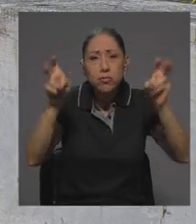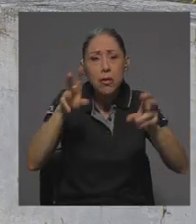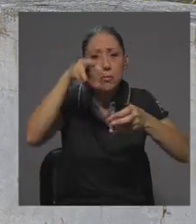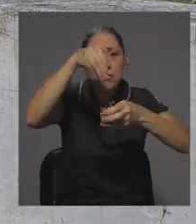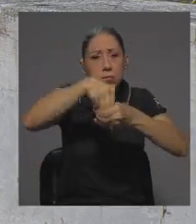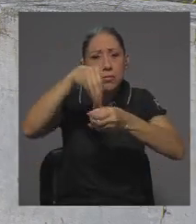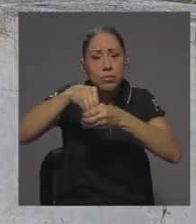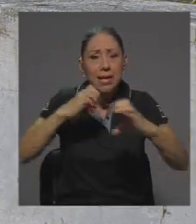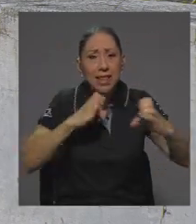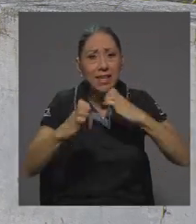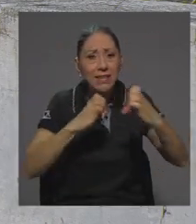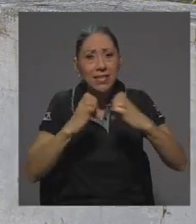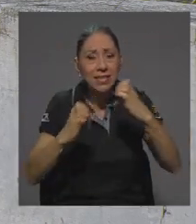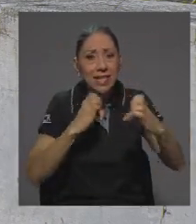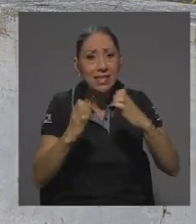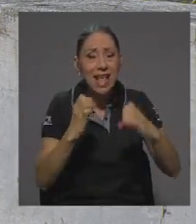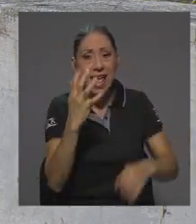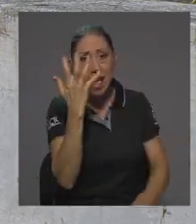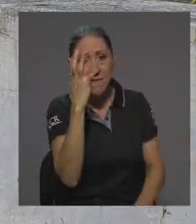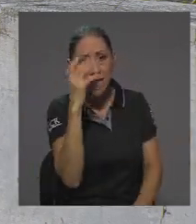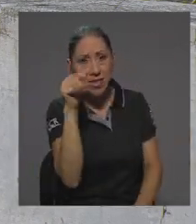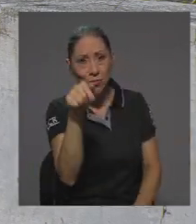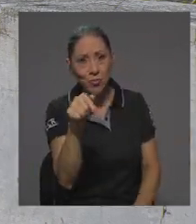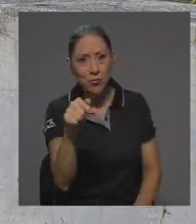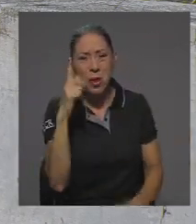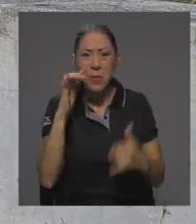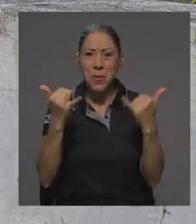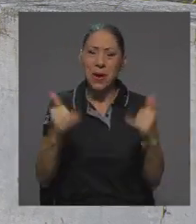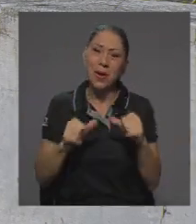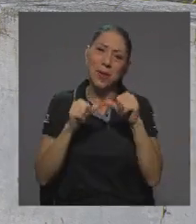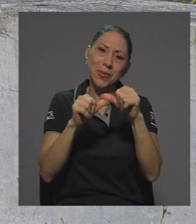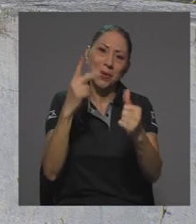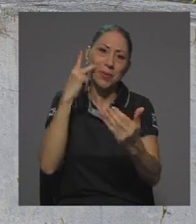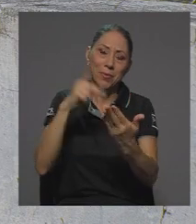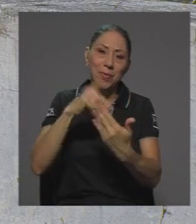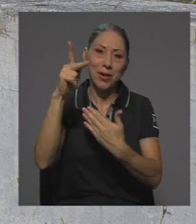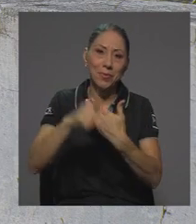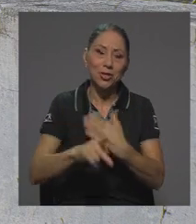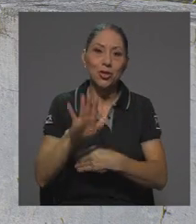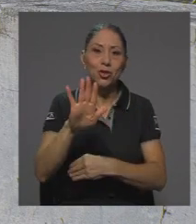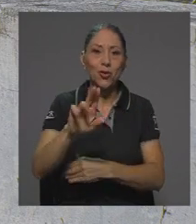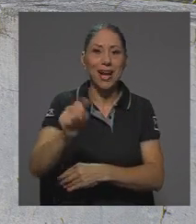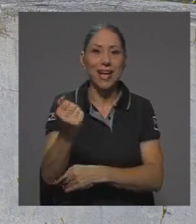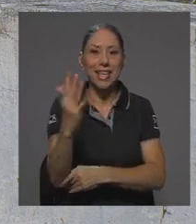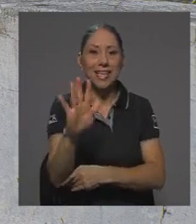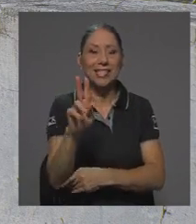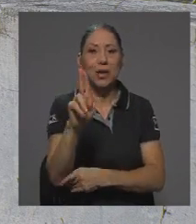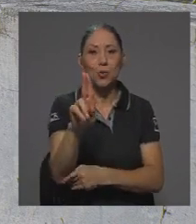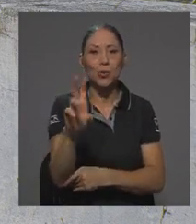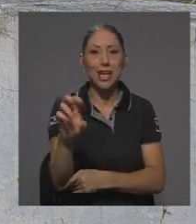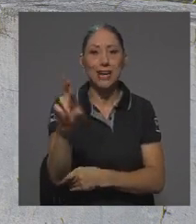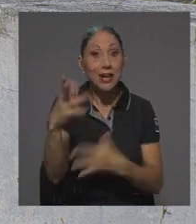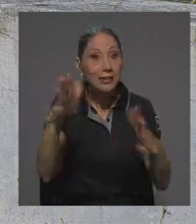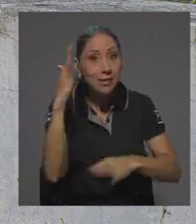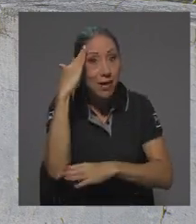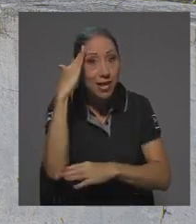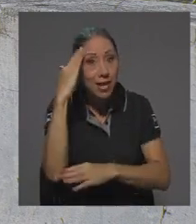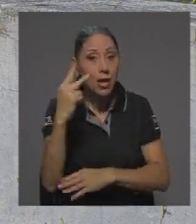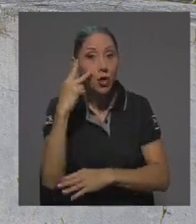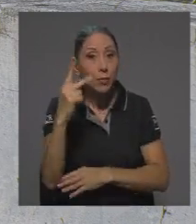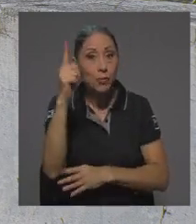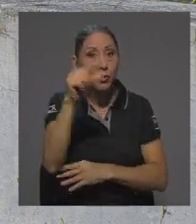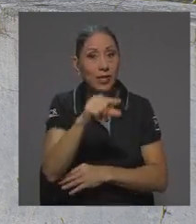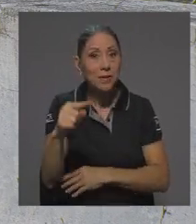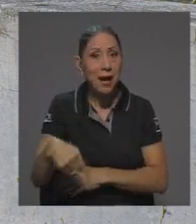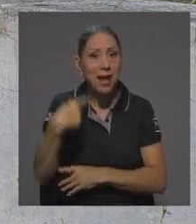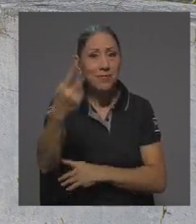y nuestras entrevistas en nuestro perfil de Facebook. Por ahora los dejo en compañía de la programación de su canal 15UCR y ya saben, nos vemos